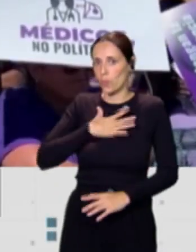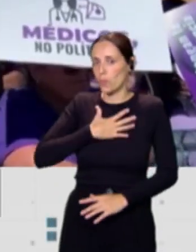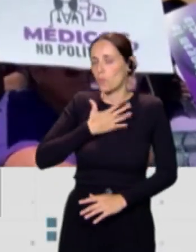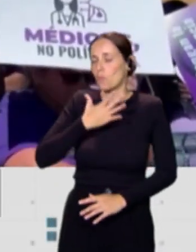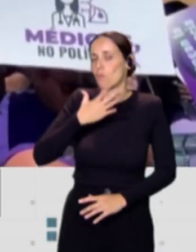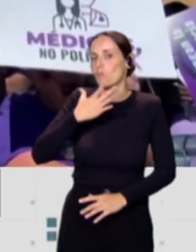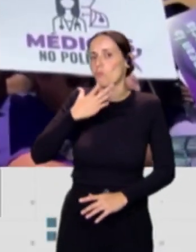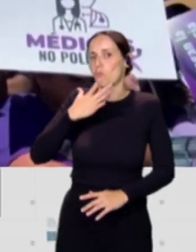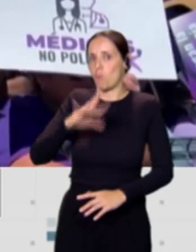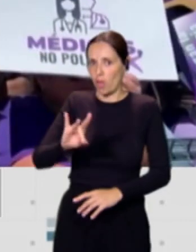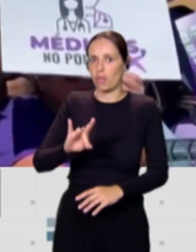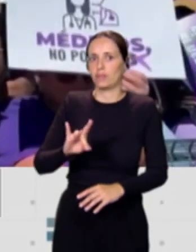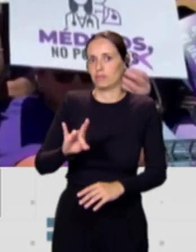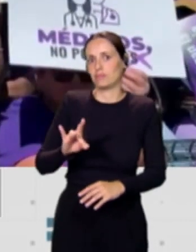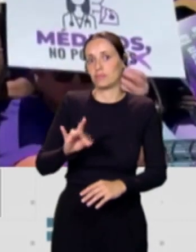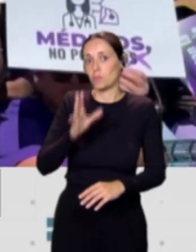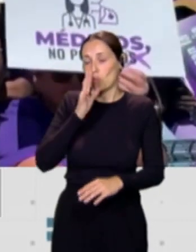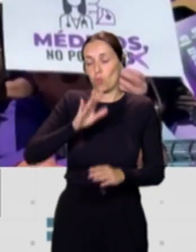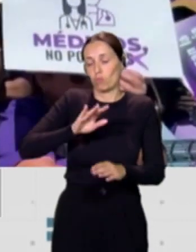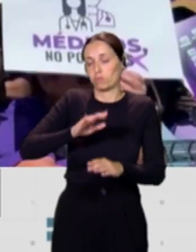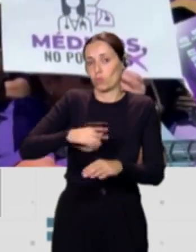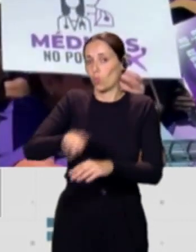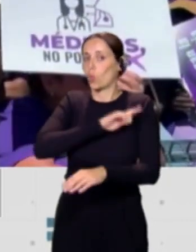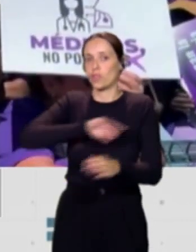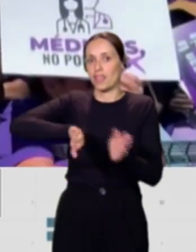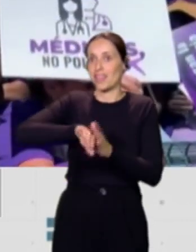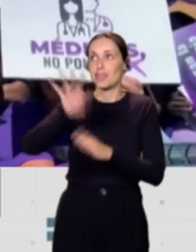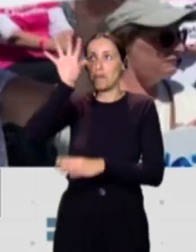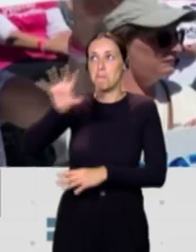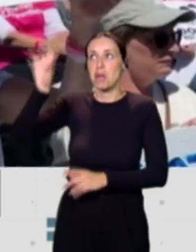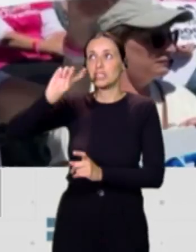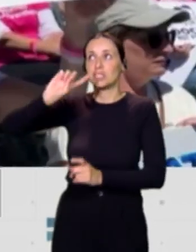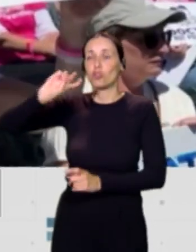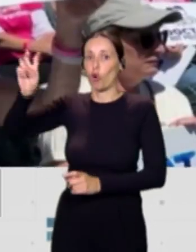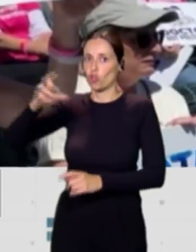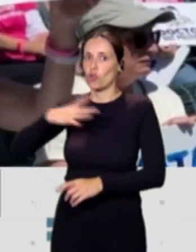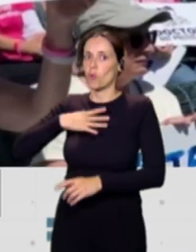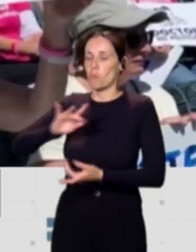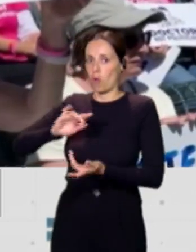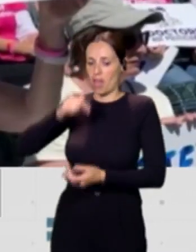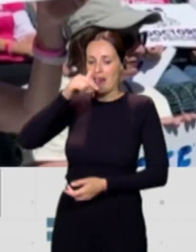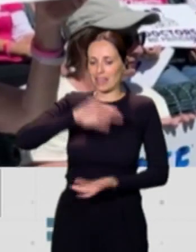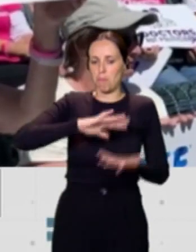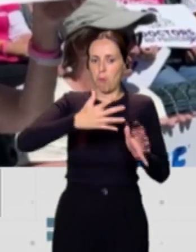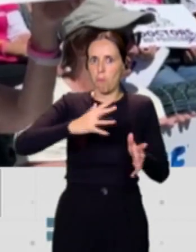que ha ido marcando la ultraderecha en tantos países se puede ir consolidando a nivel europeo.